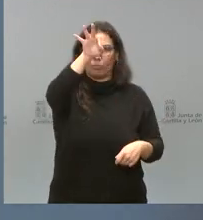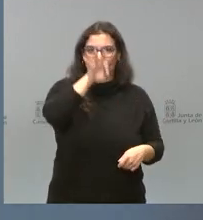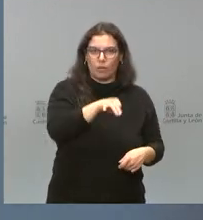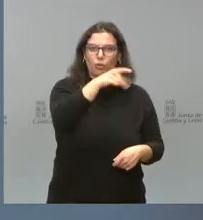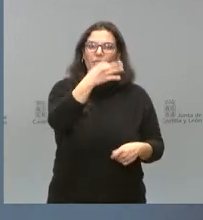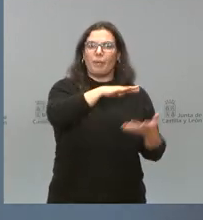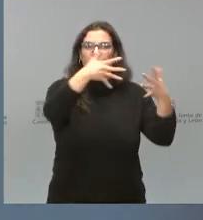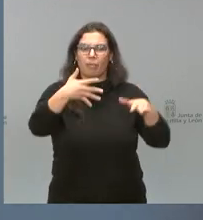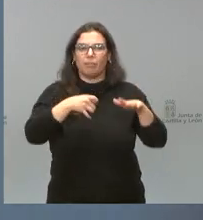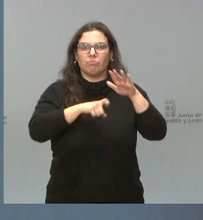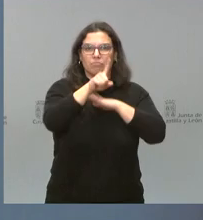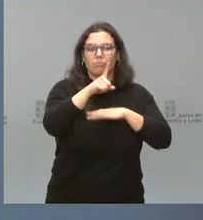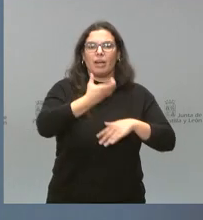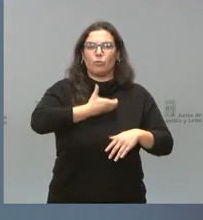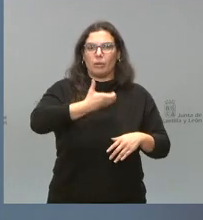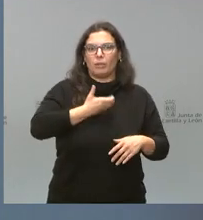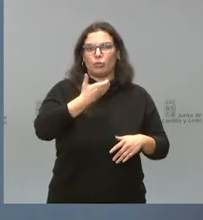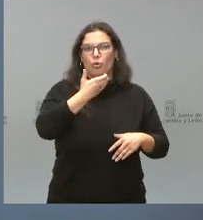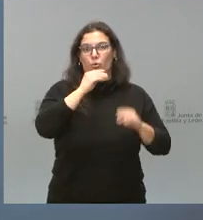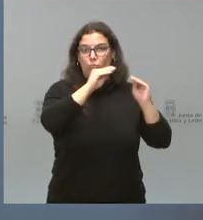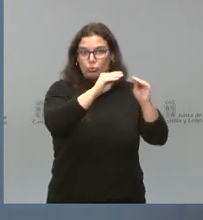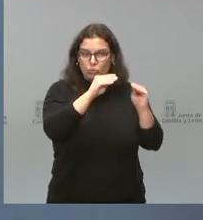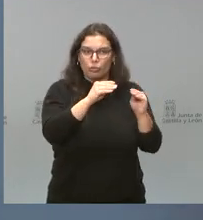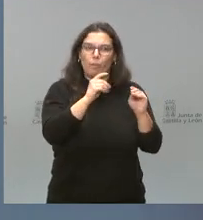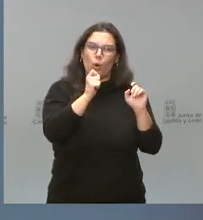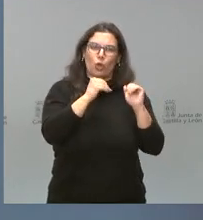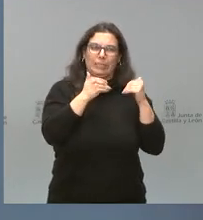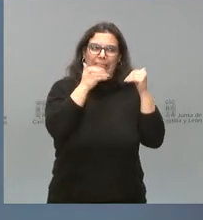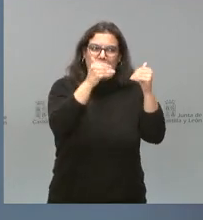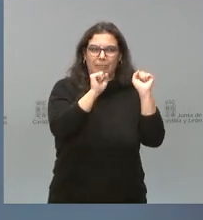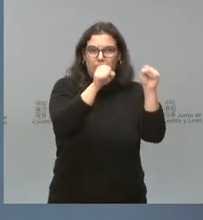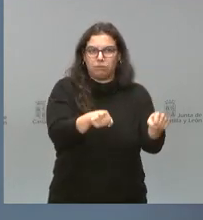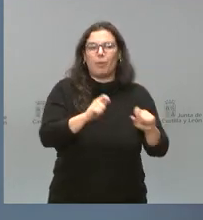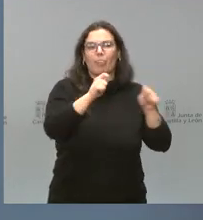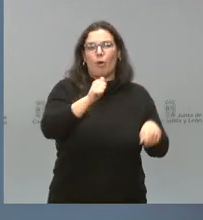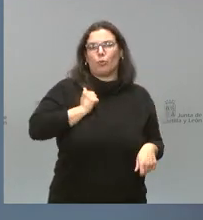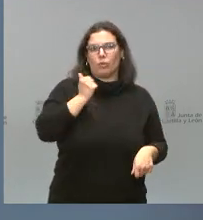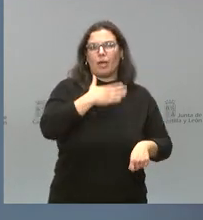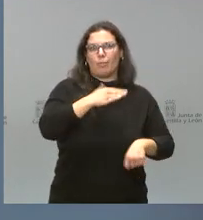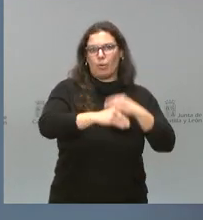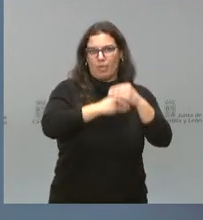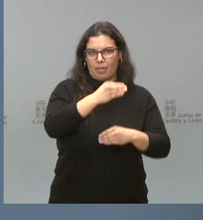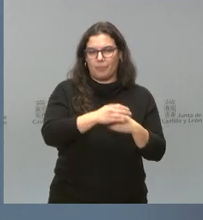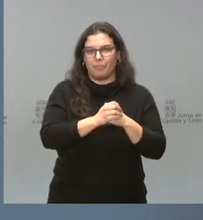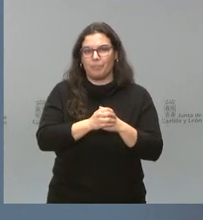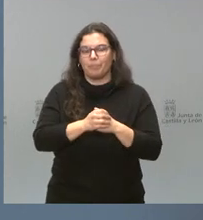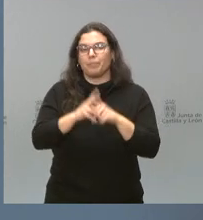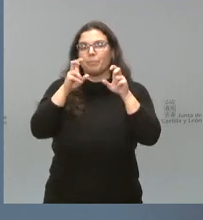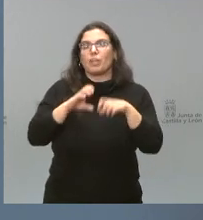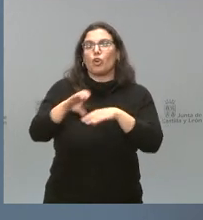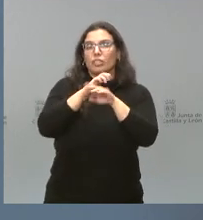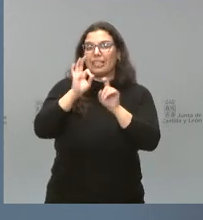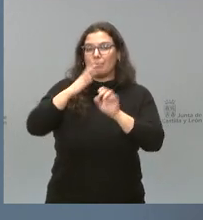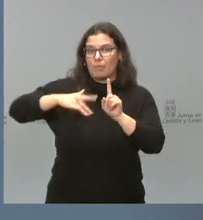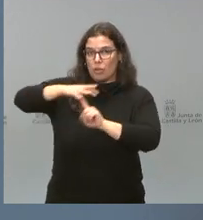desarrollar el ayuntamiento de Benavente y que lleva algún retraso, y damos la oportunidad de que se pueda llevar a cabo. En el ámbito de la Consejería de Medio